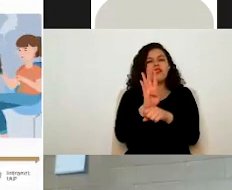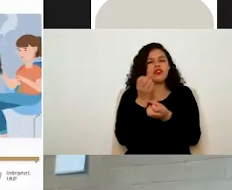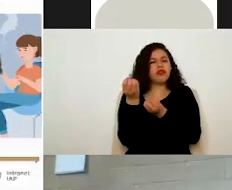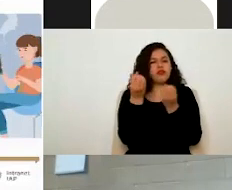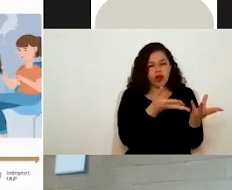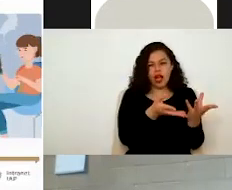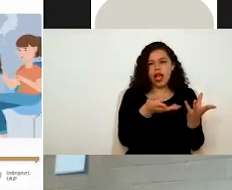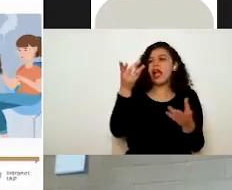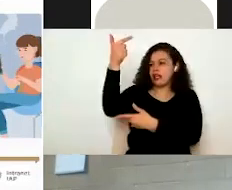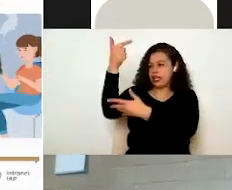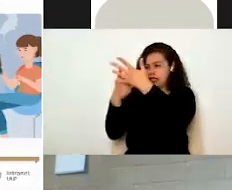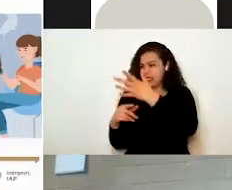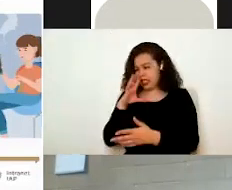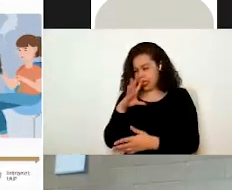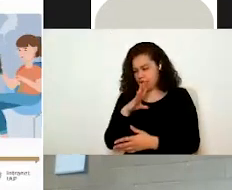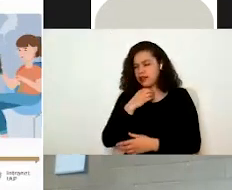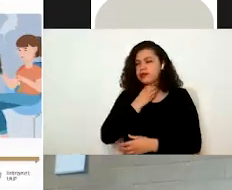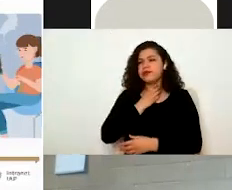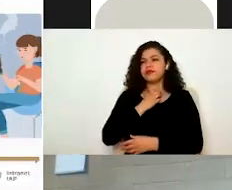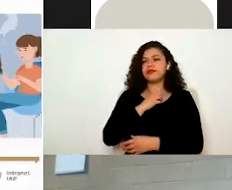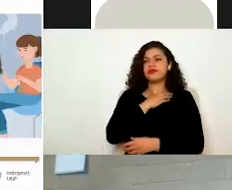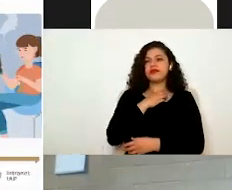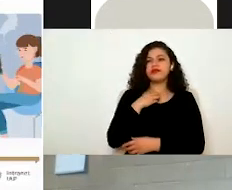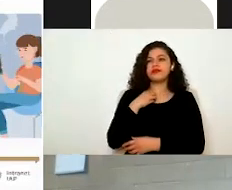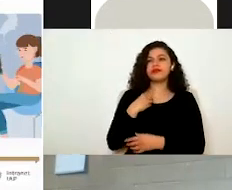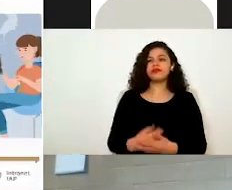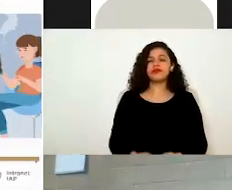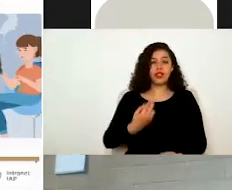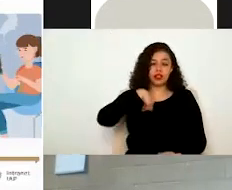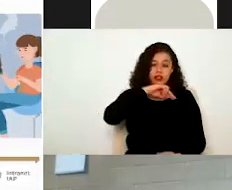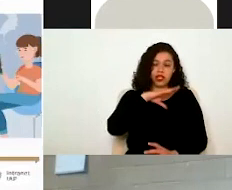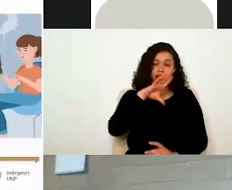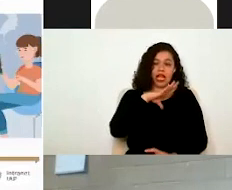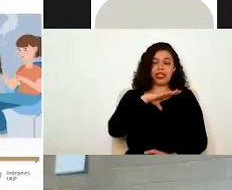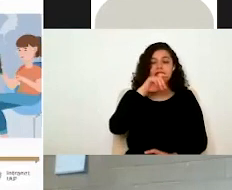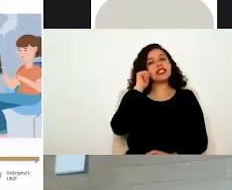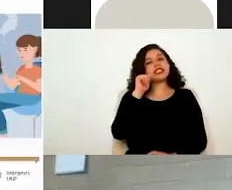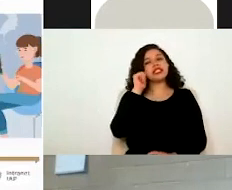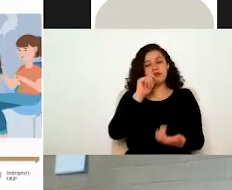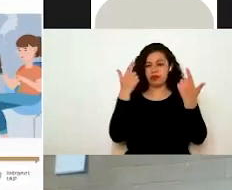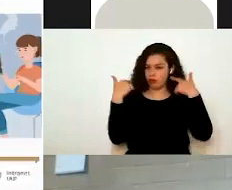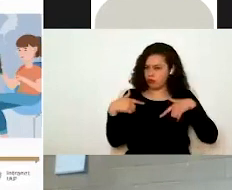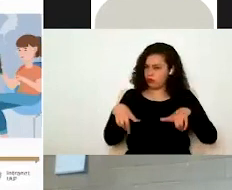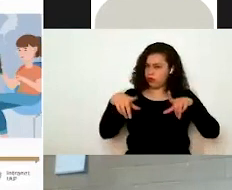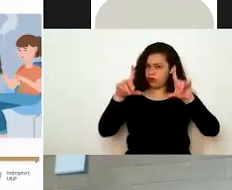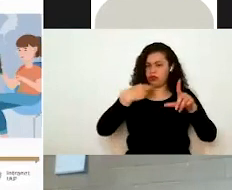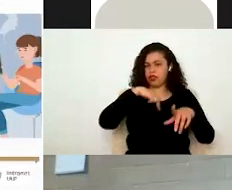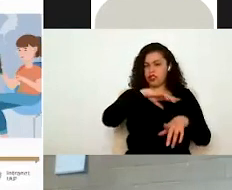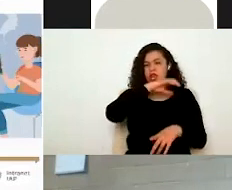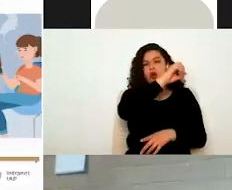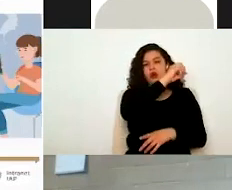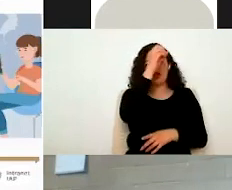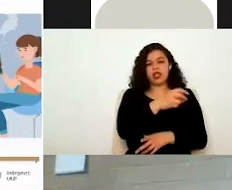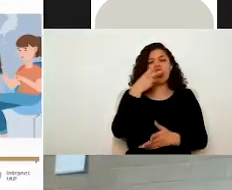como dependencia también debemos tener, mantener siempre visible el cumplimiento de nuestras obligaciones de